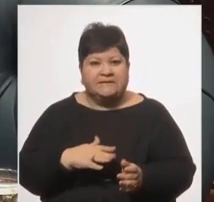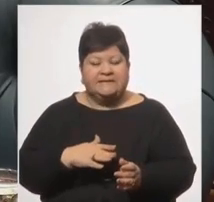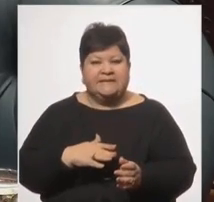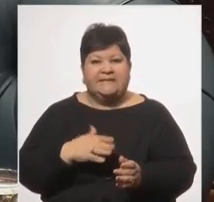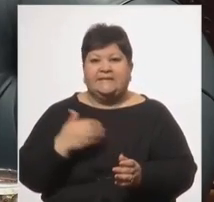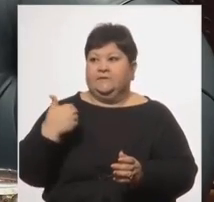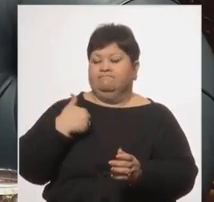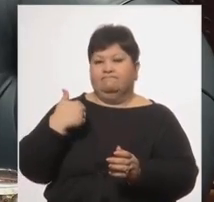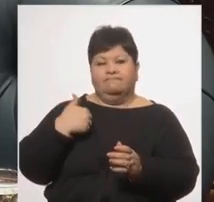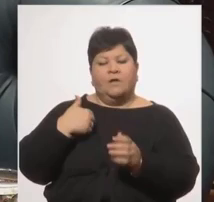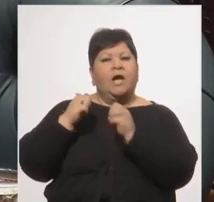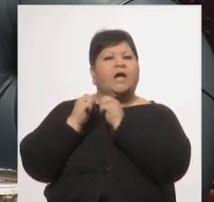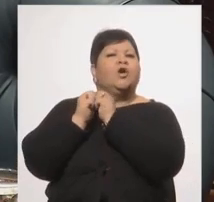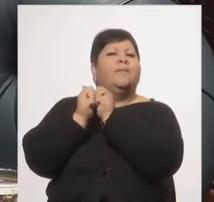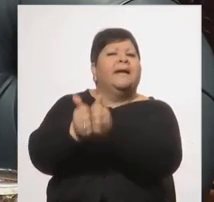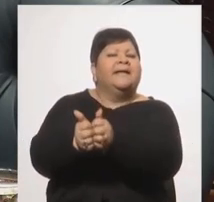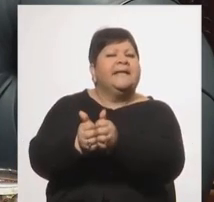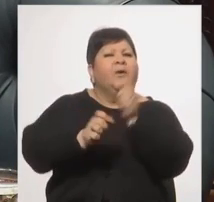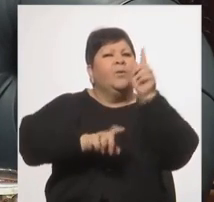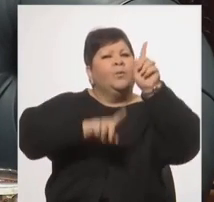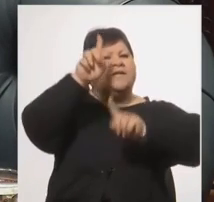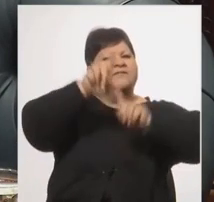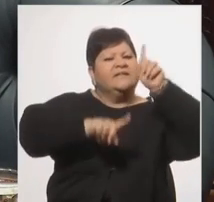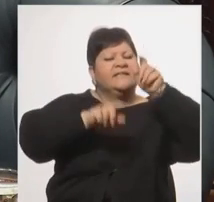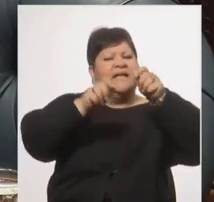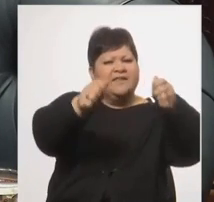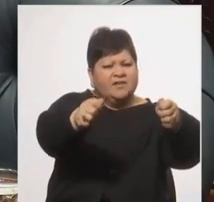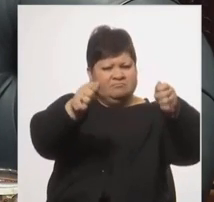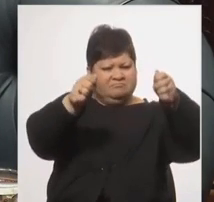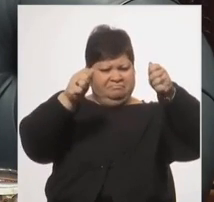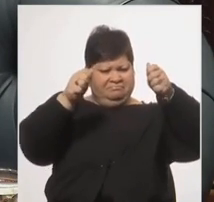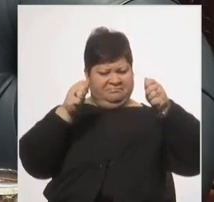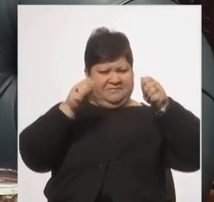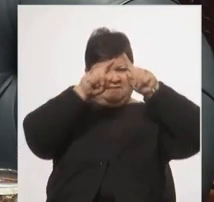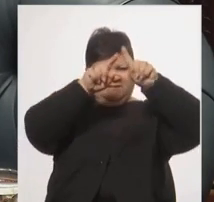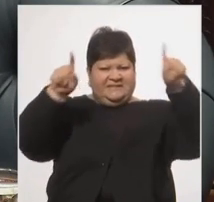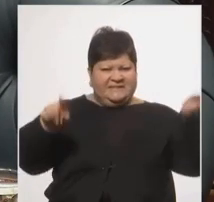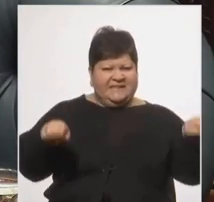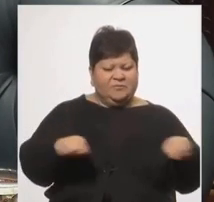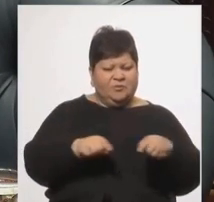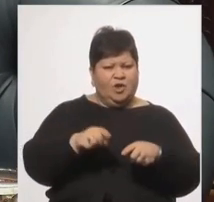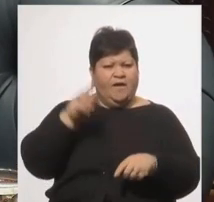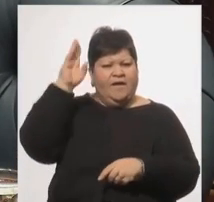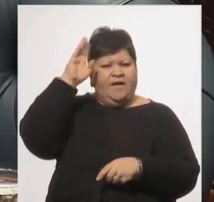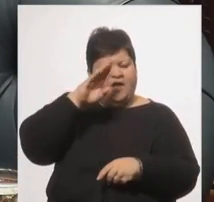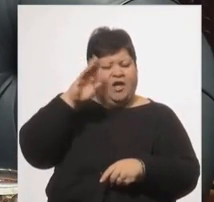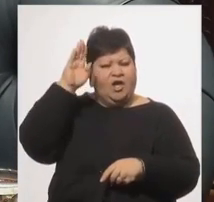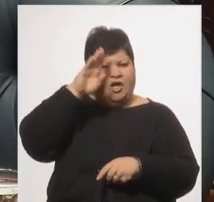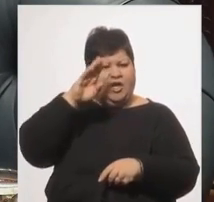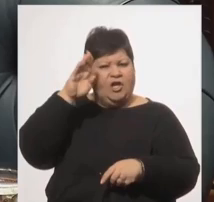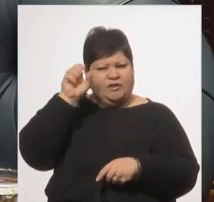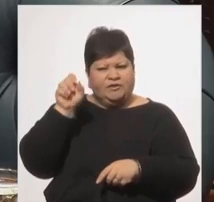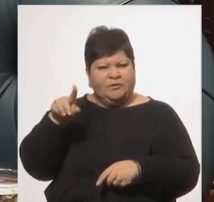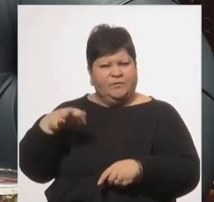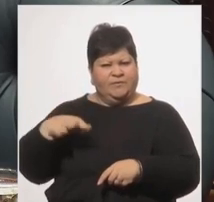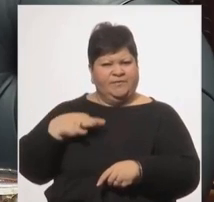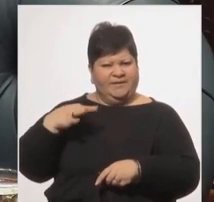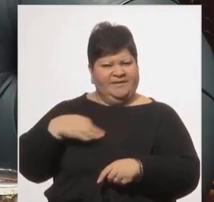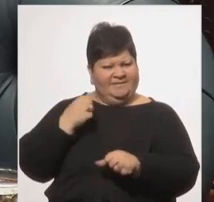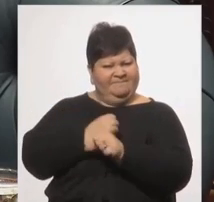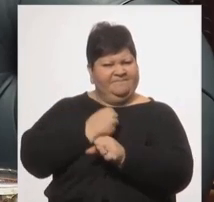universidades donde le daban el título de honoris causa. y encontrar